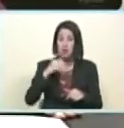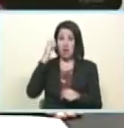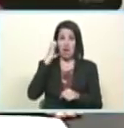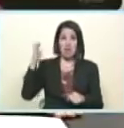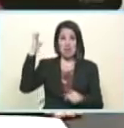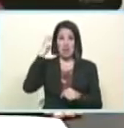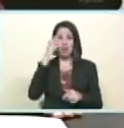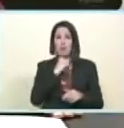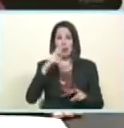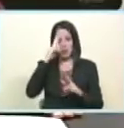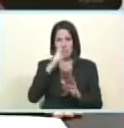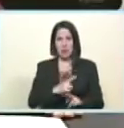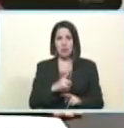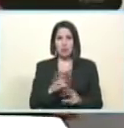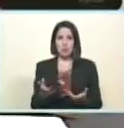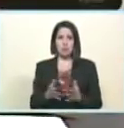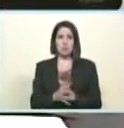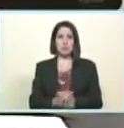de respeto